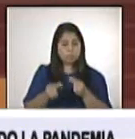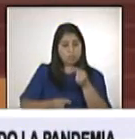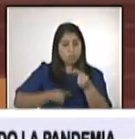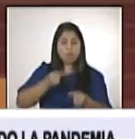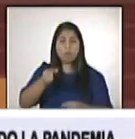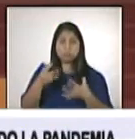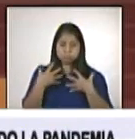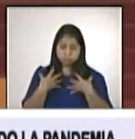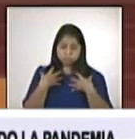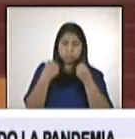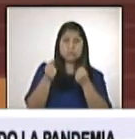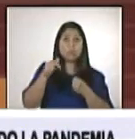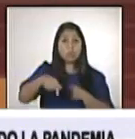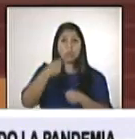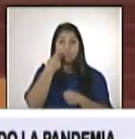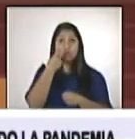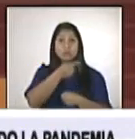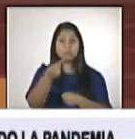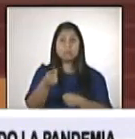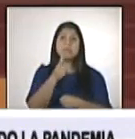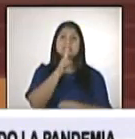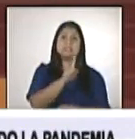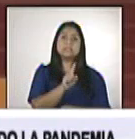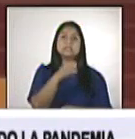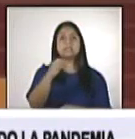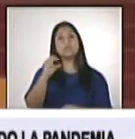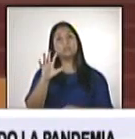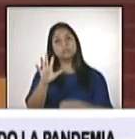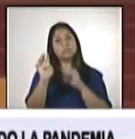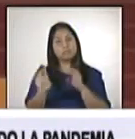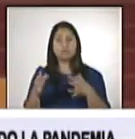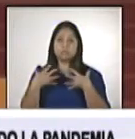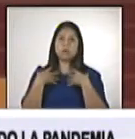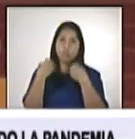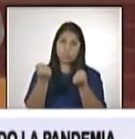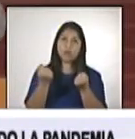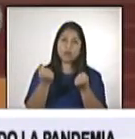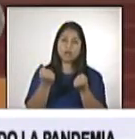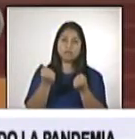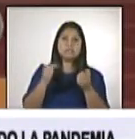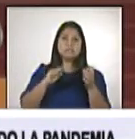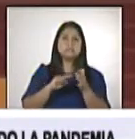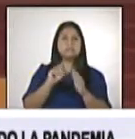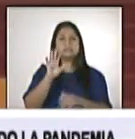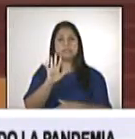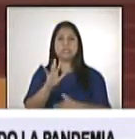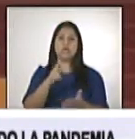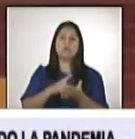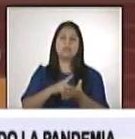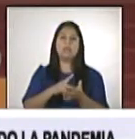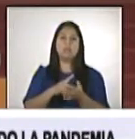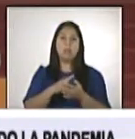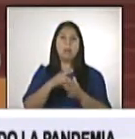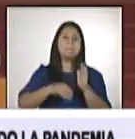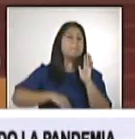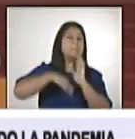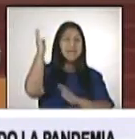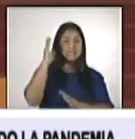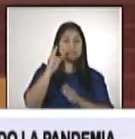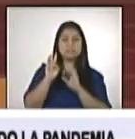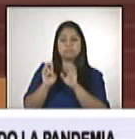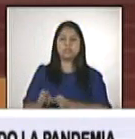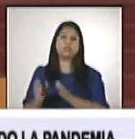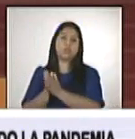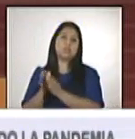recuperando como hoy lo estamos viendo, 105 personas recuperadas, cinco veces más que las personas fallecidas.